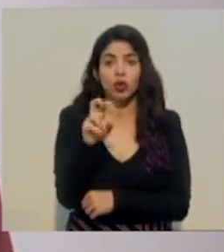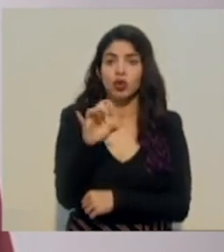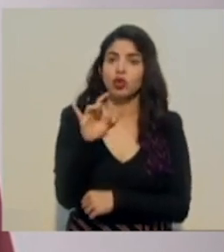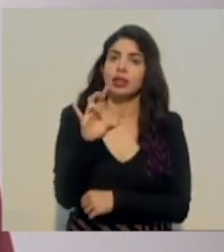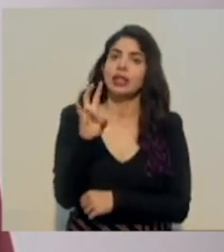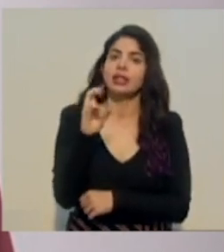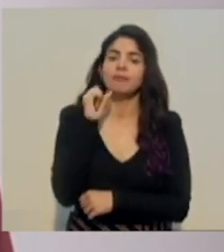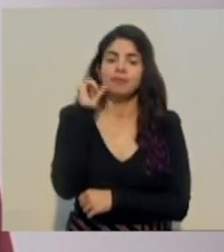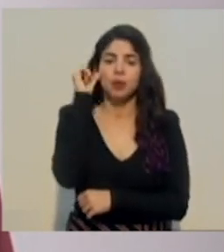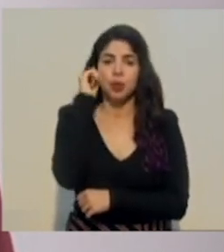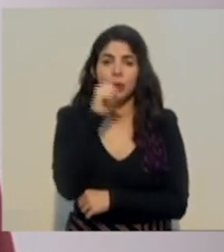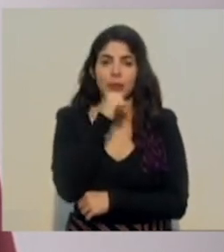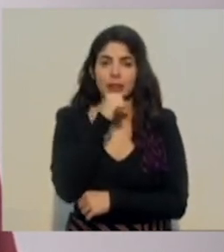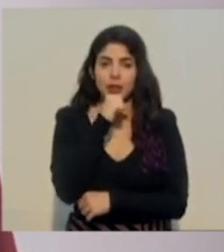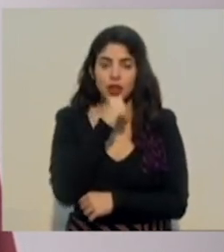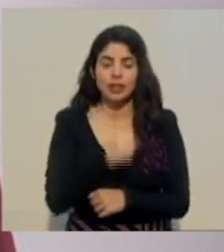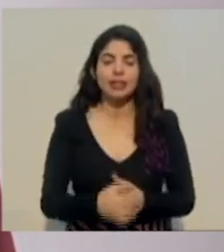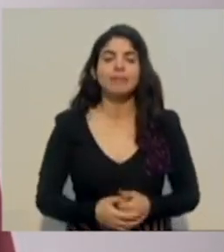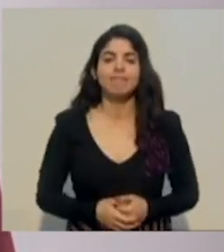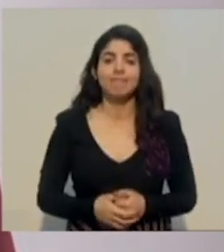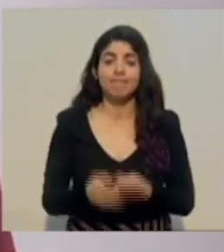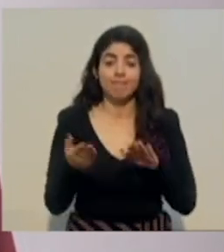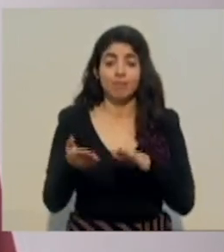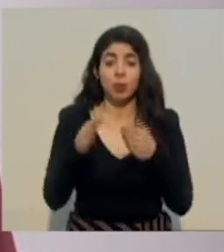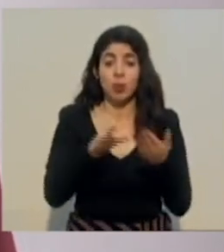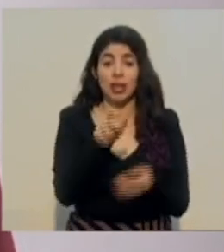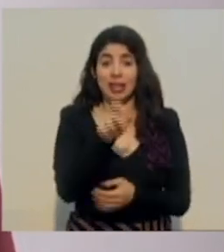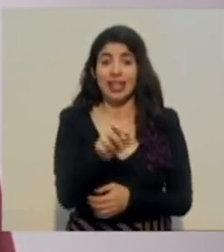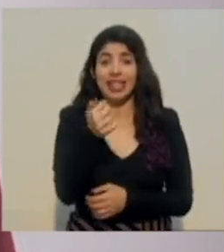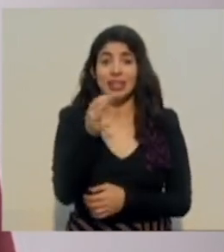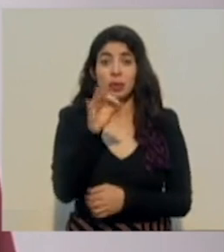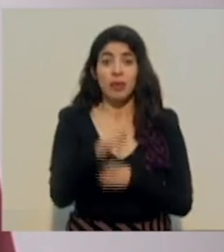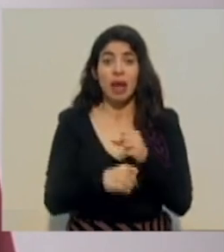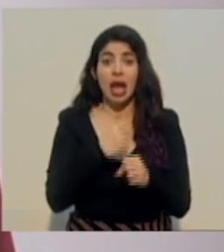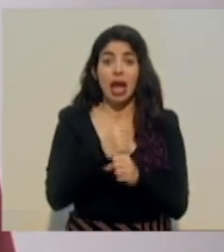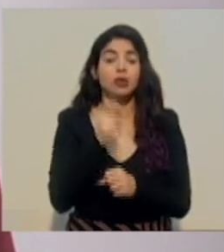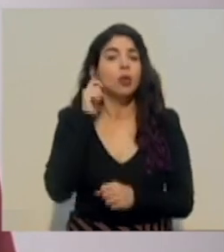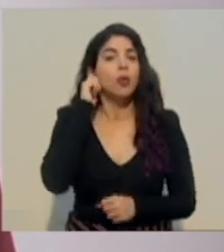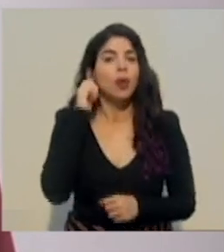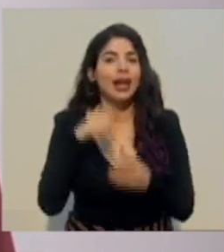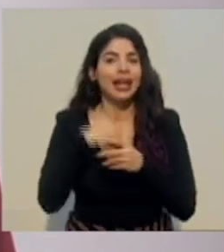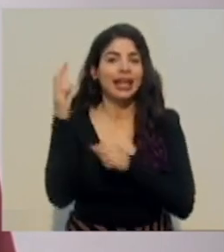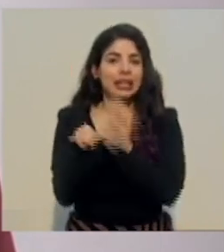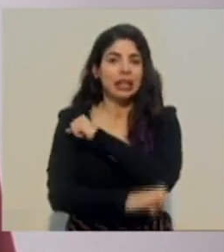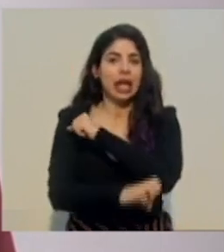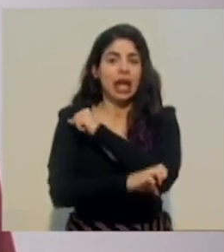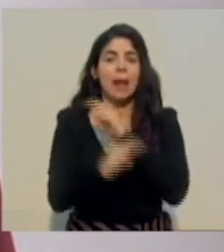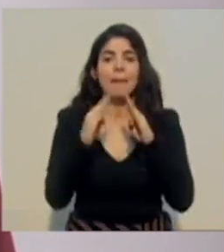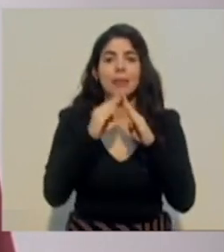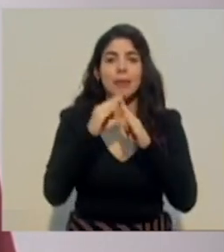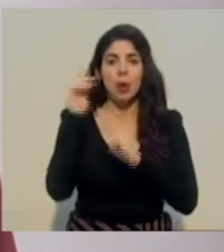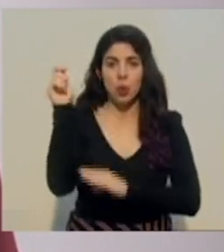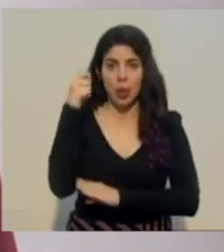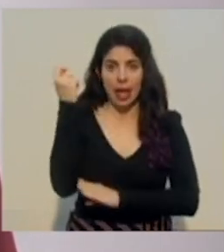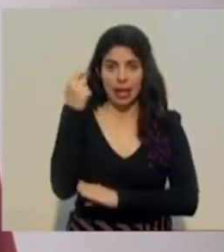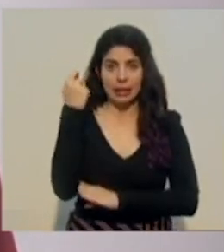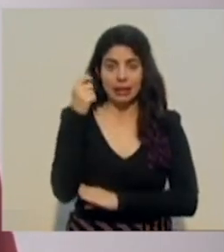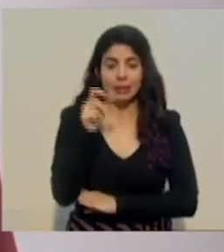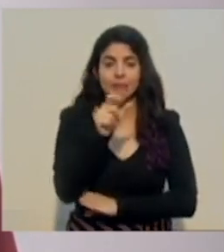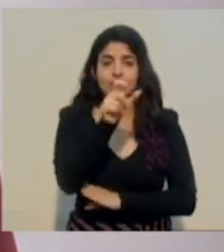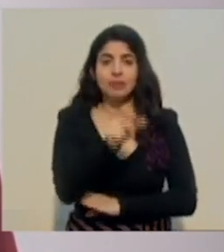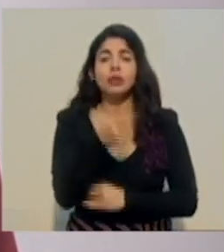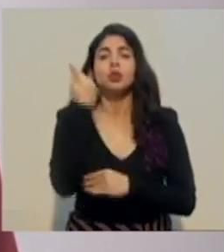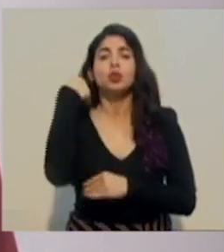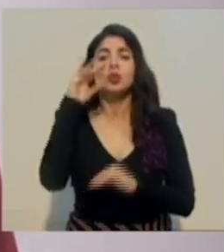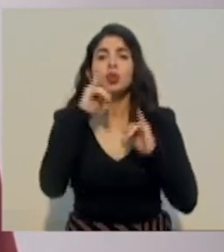adultos mayores. El deceso de 19 años se trata de una mujer extranjera vecina de Guanacaste. Se encontraba internada en el